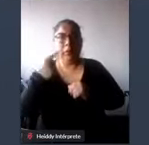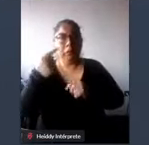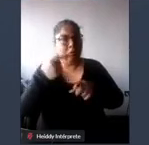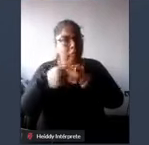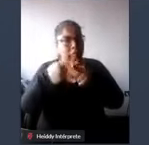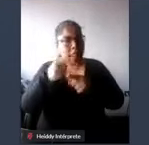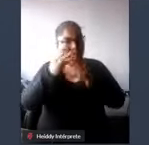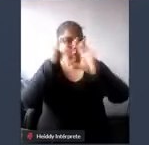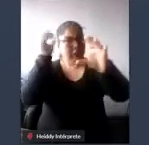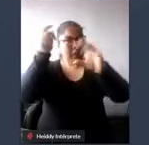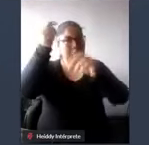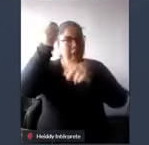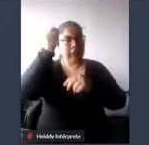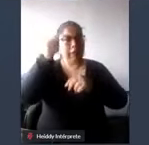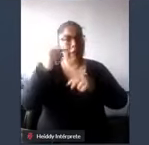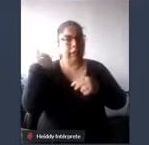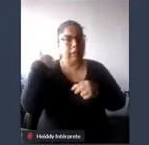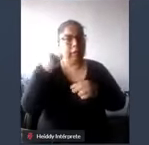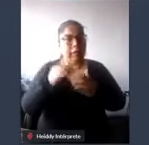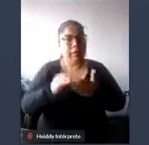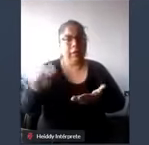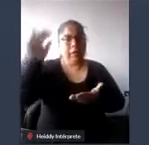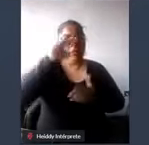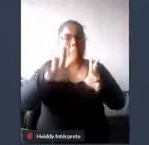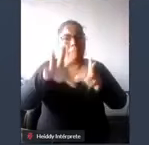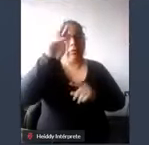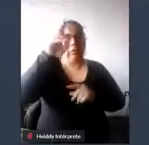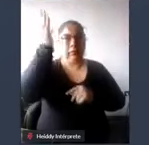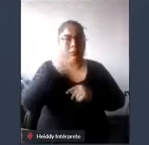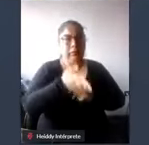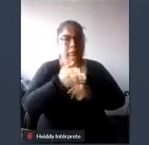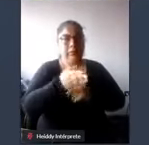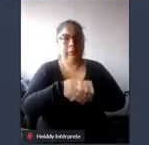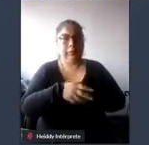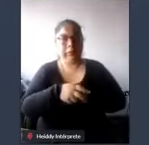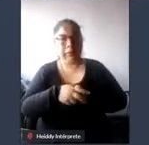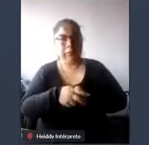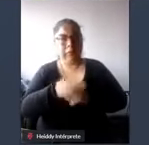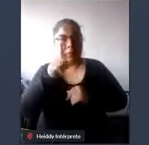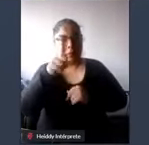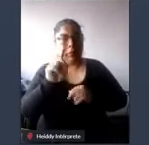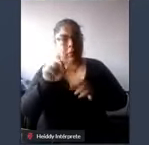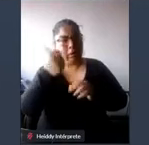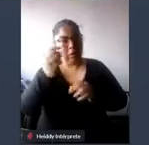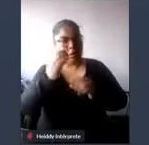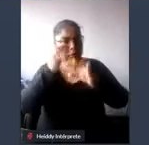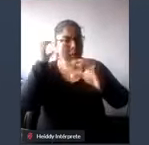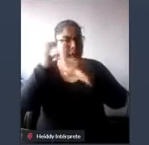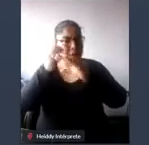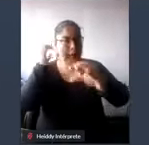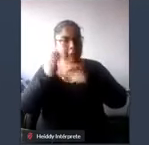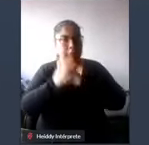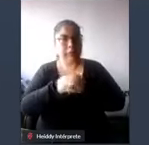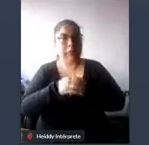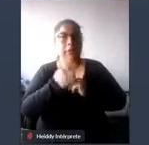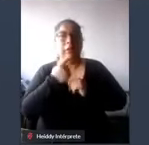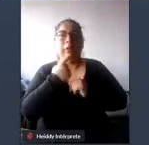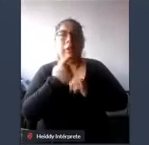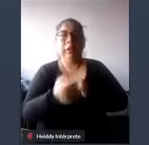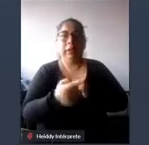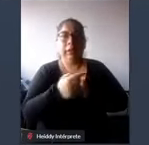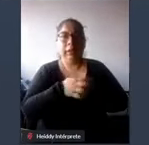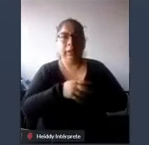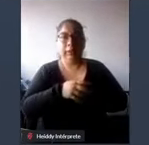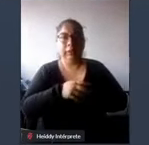el tren tenemos márgenes mayores al 12% y en el transporte en donde ella indica